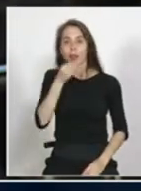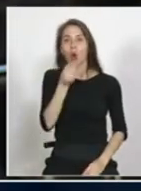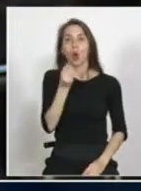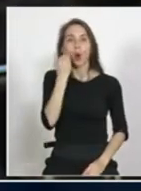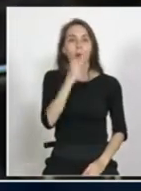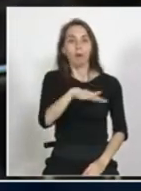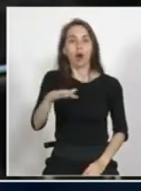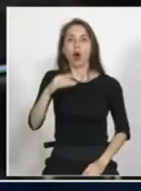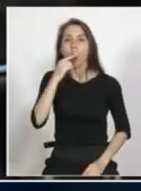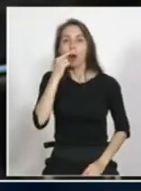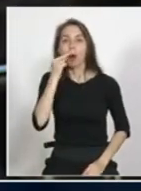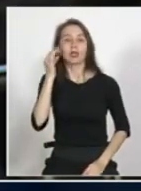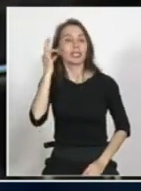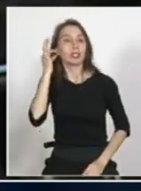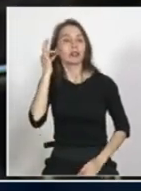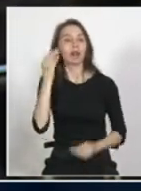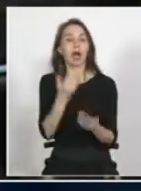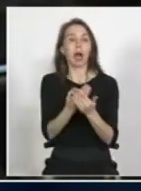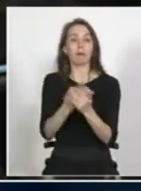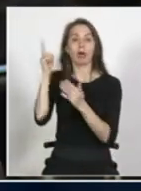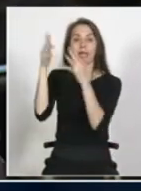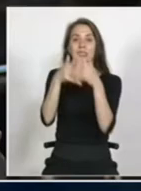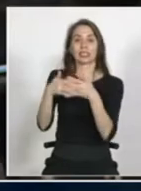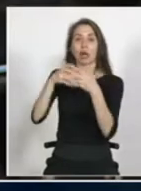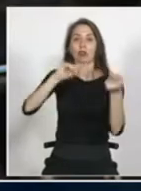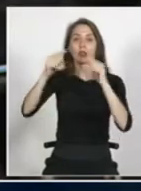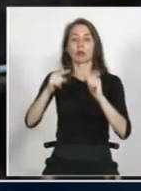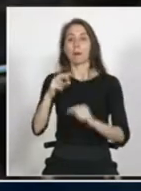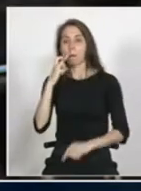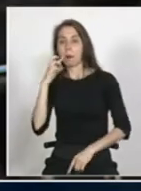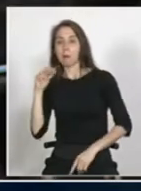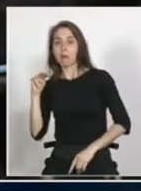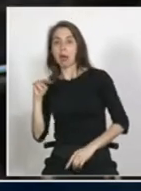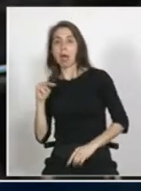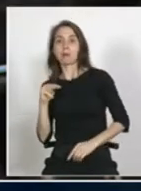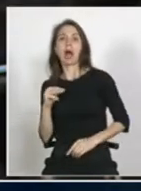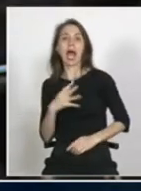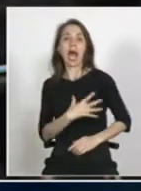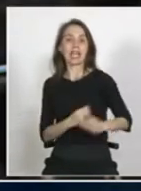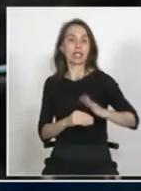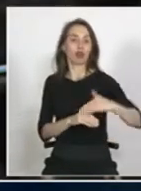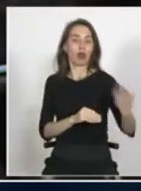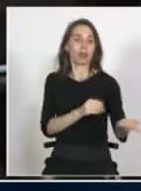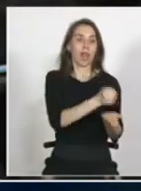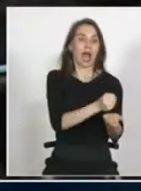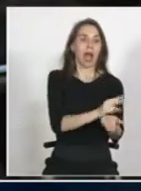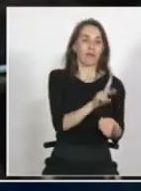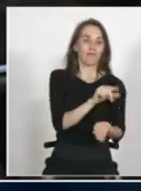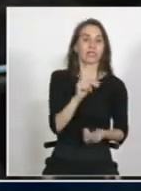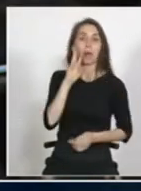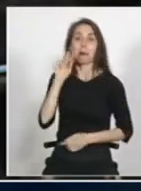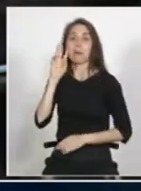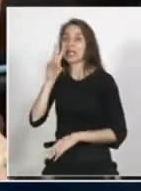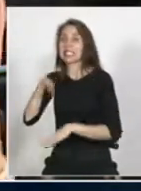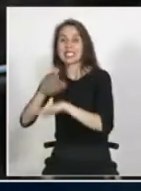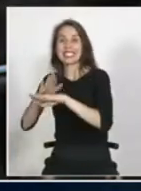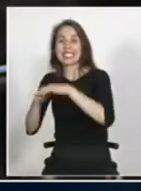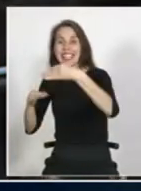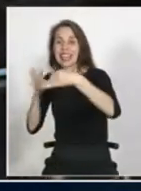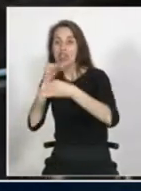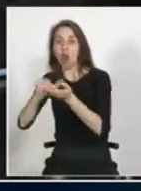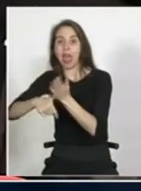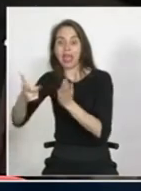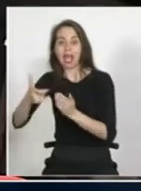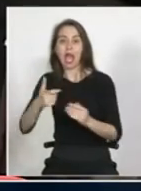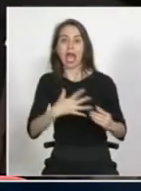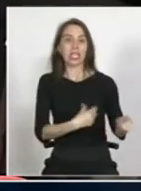niños son usados y eso por ejemplo en Estados Unidos también es un debate en qué medida se le da la visa al hijo y después la mamá que está irregular usa entre comillas